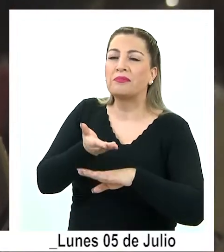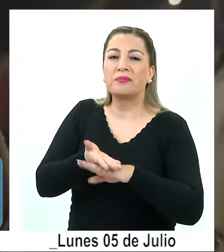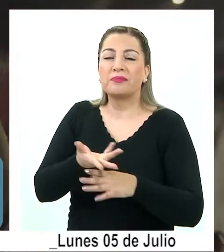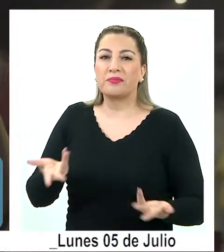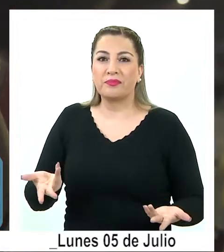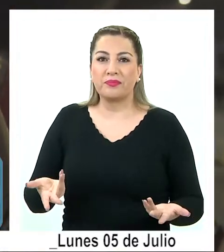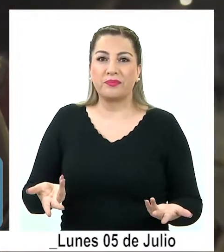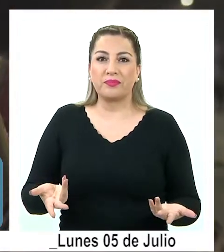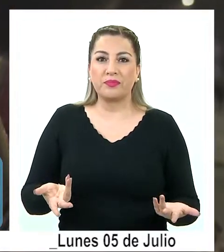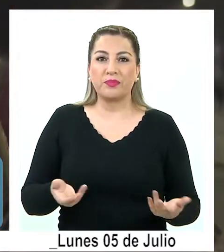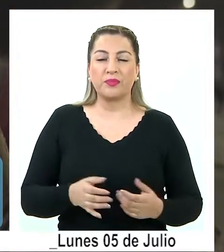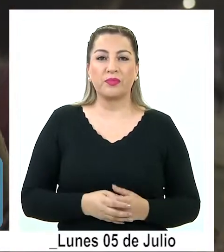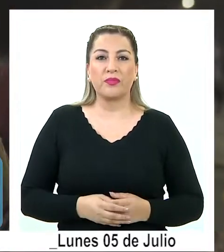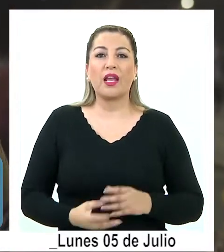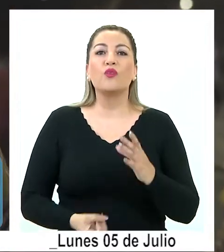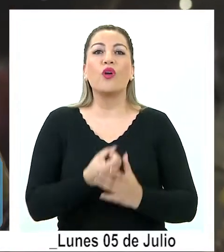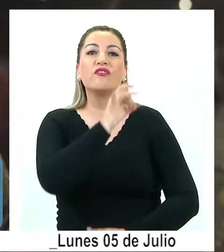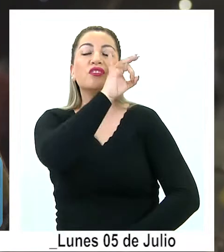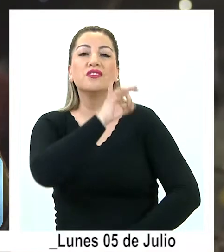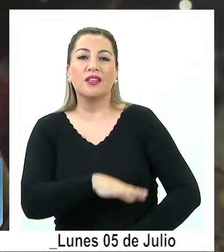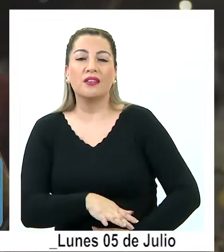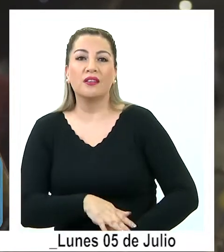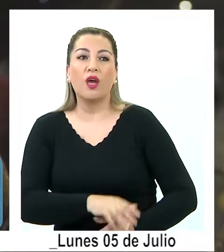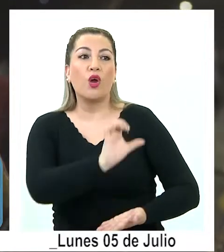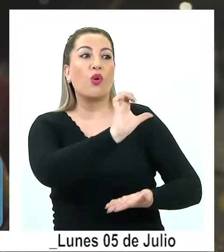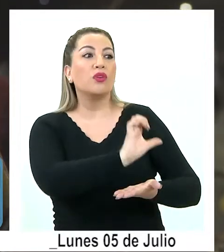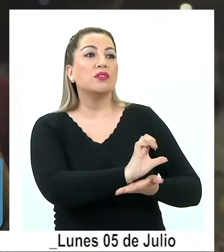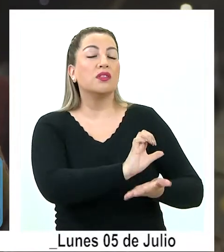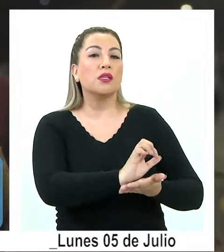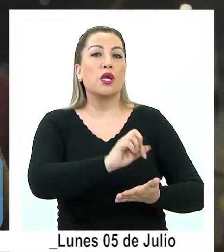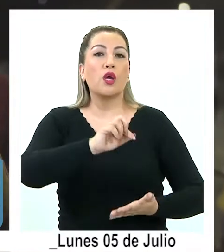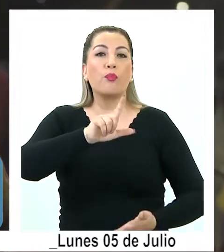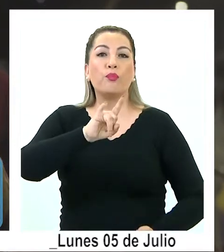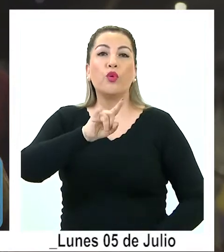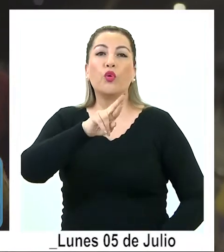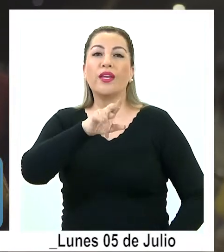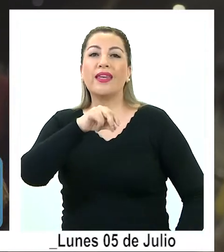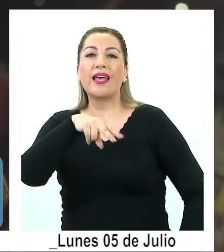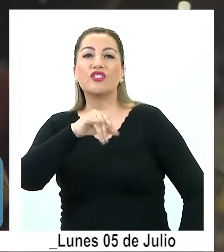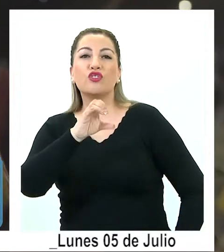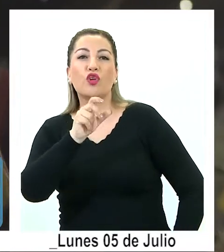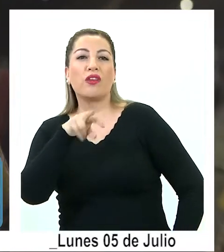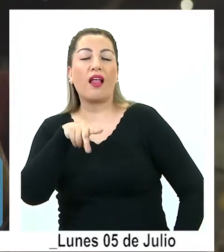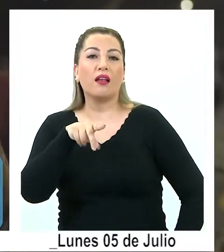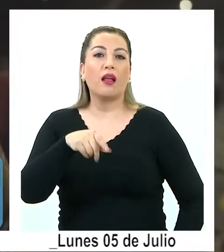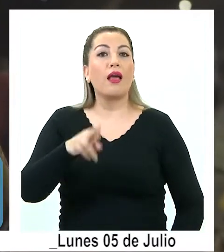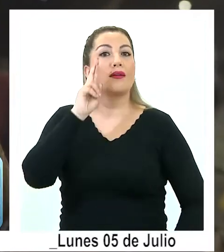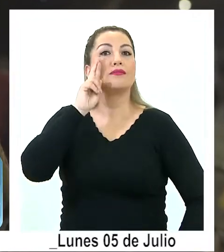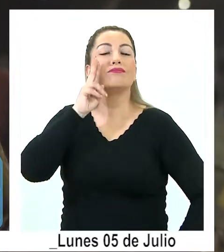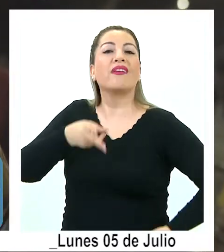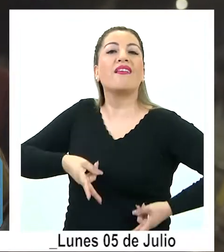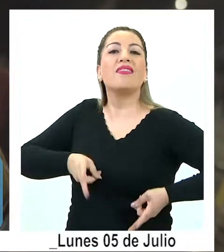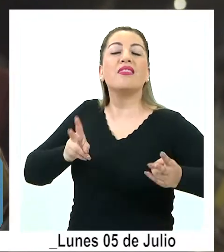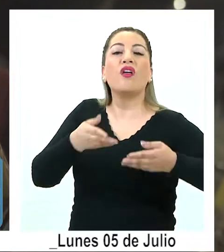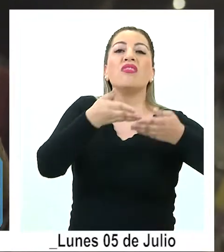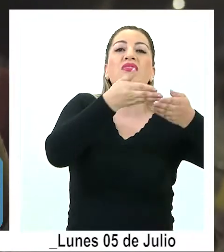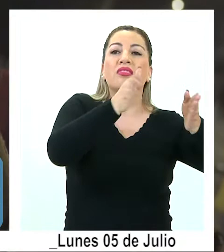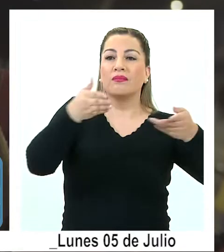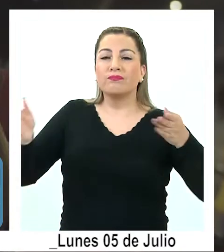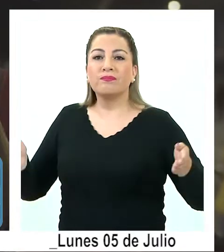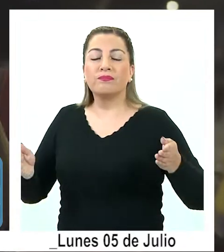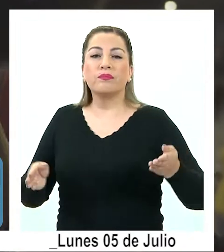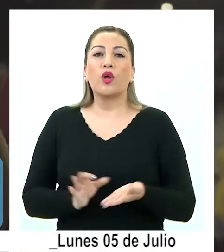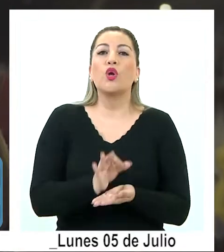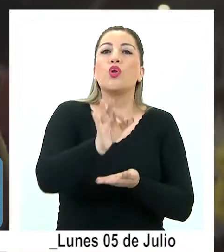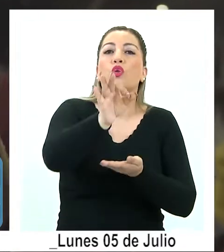demandas respecto a que este nuevo Chile sea un estado plurinacional que reconozca los derechos a la libre